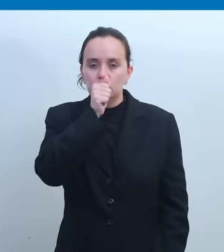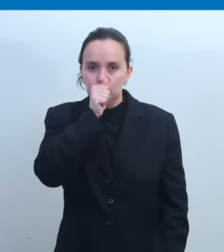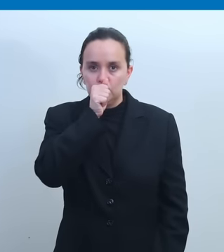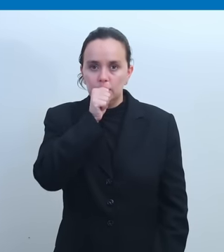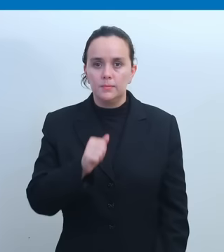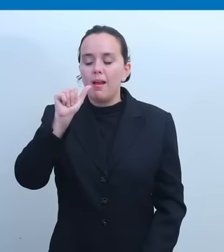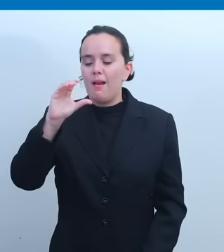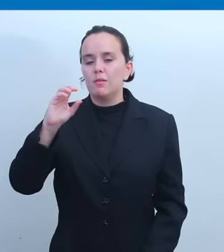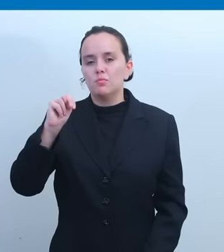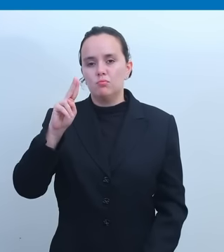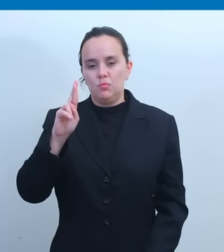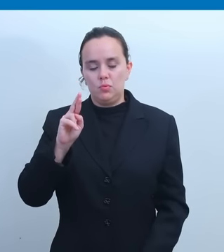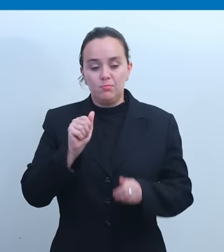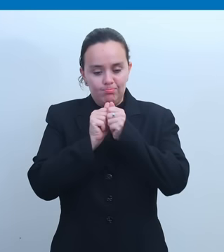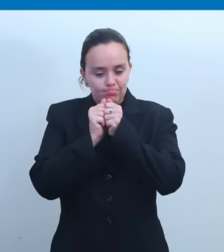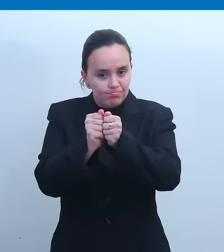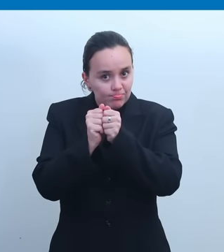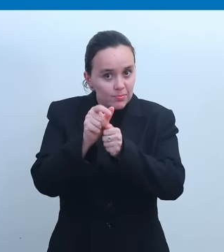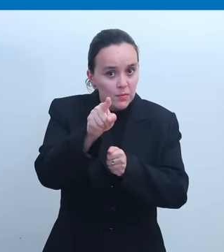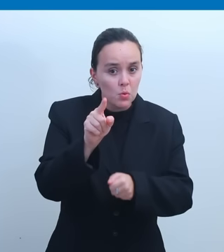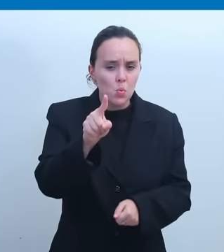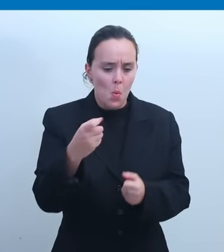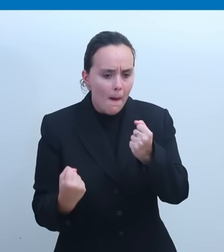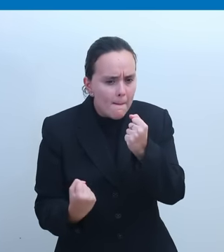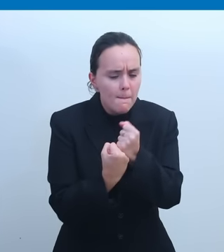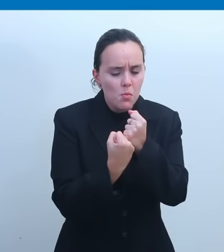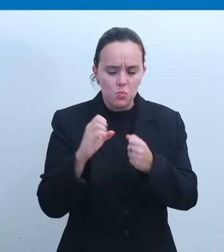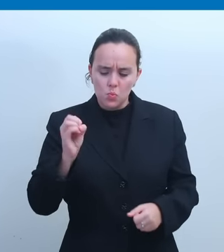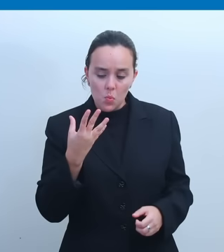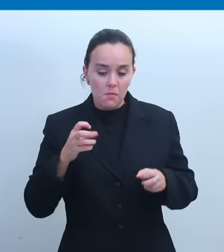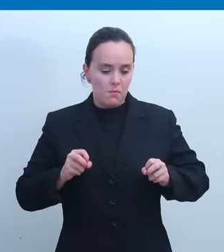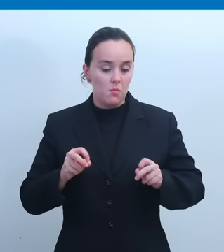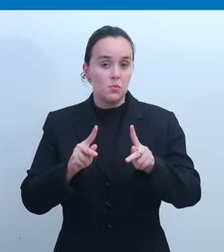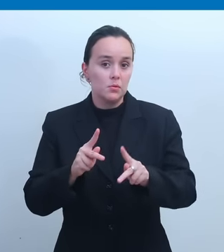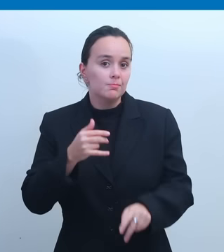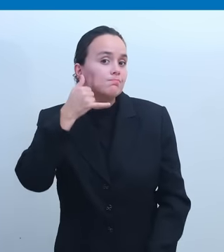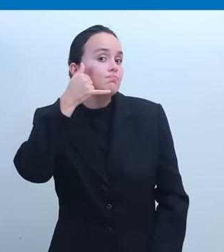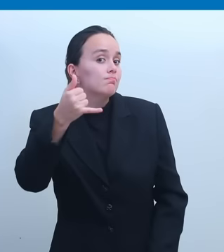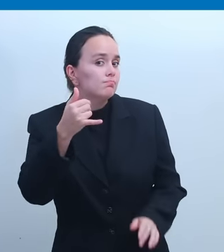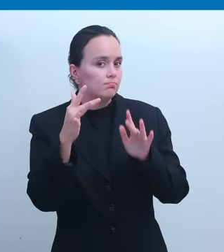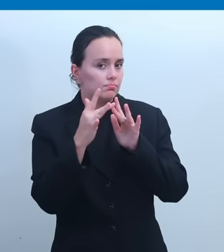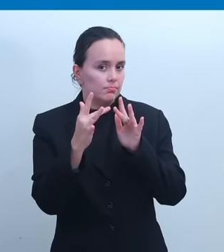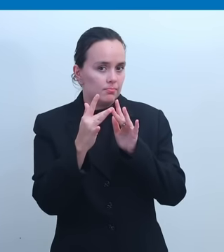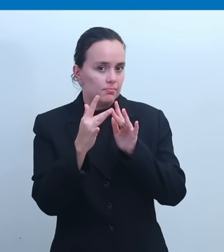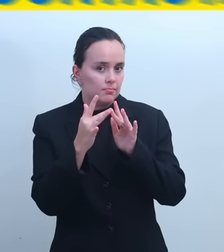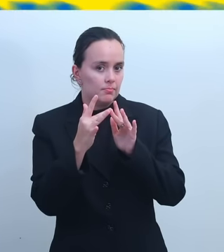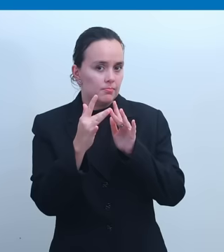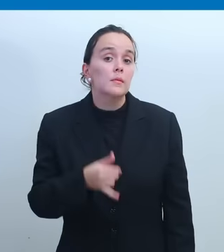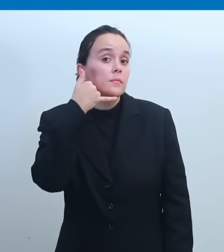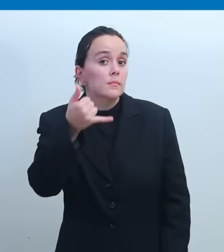confidencial. ACNUR está a tu lado. Si necesitas apoyo y nuevas oportunidades, contáctanos.